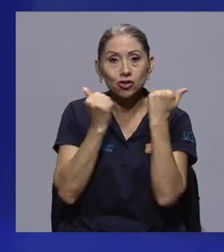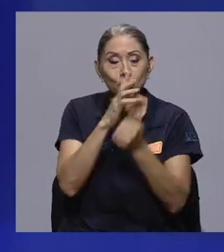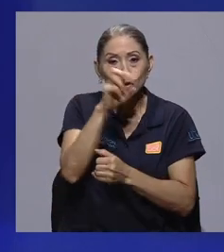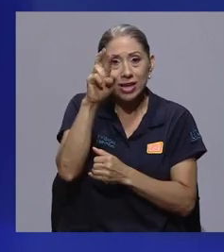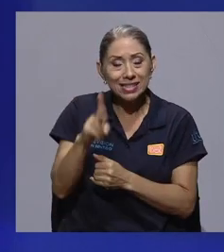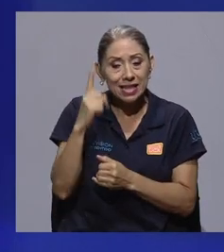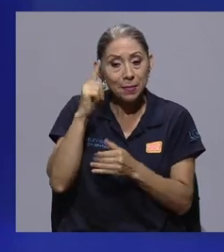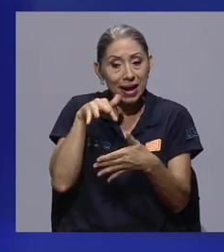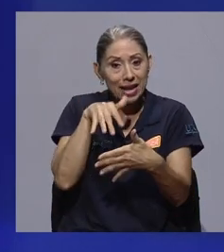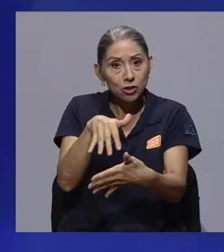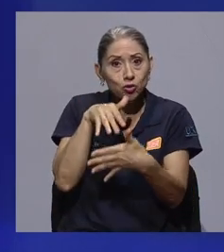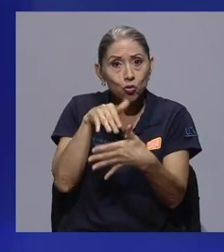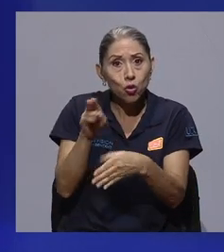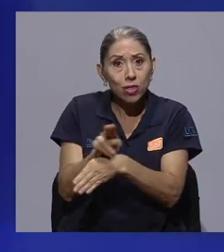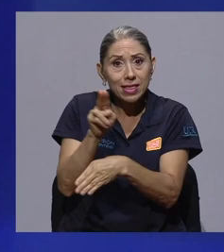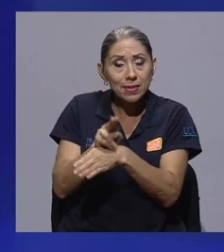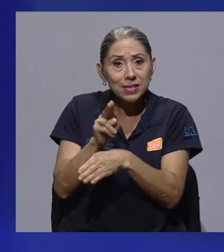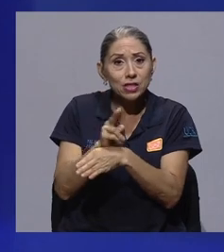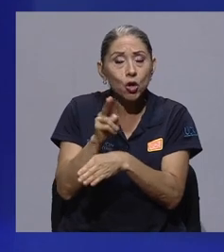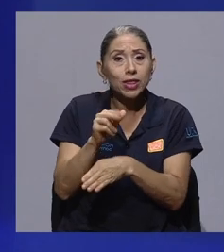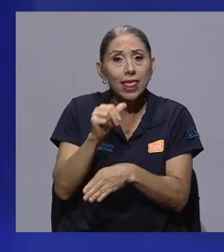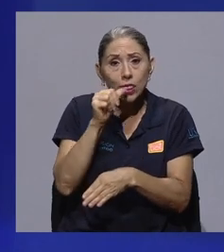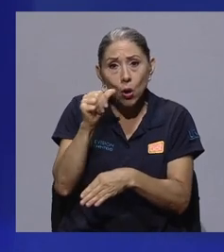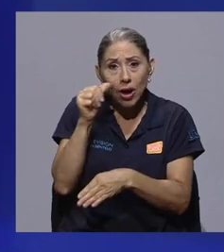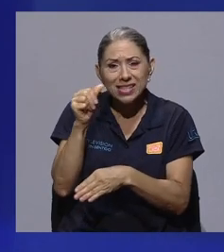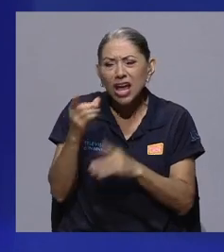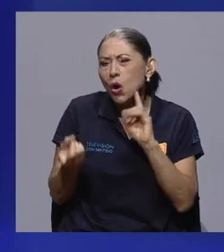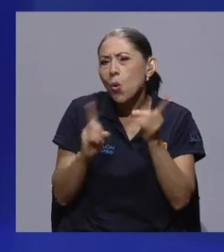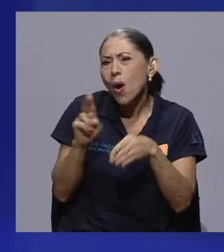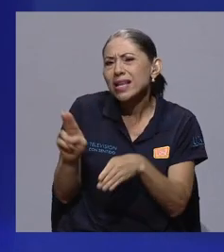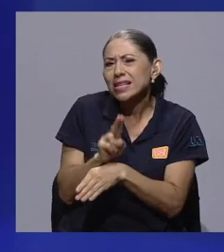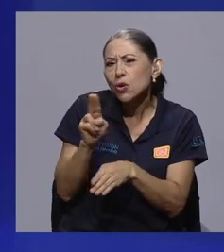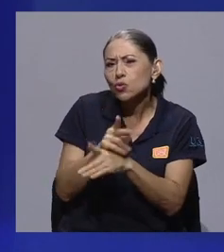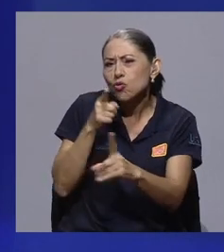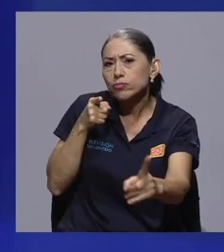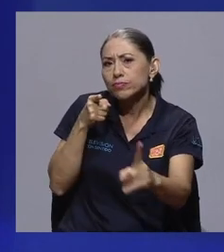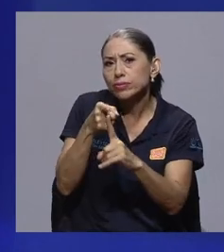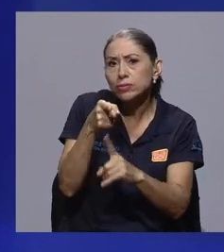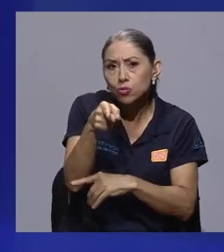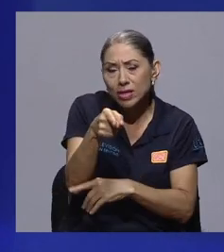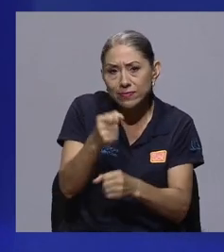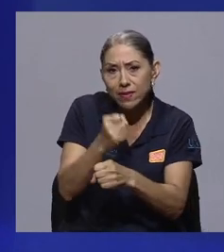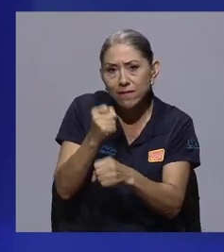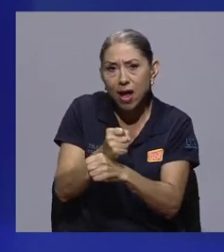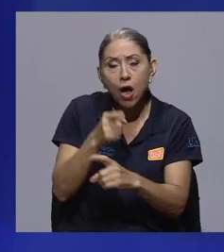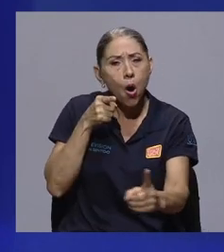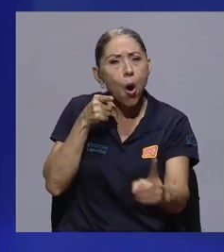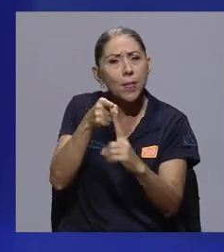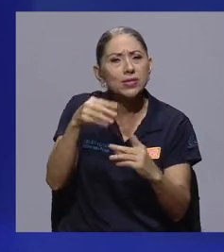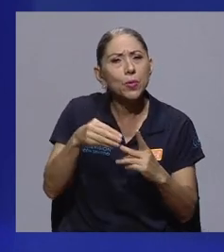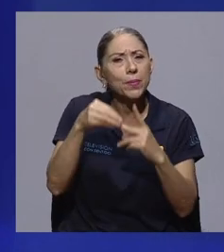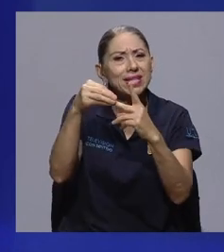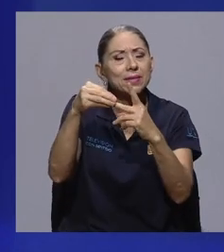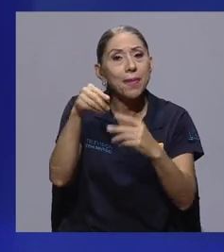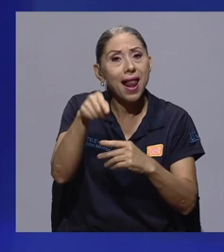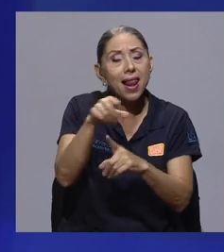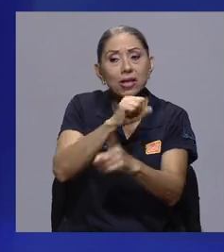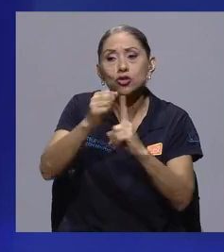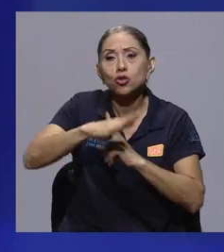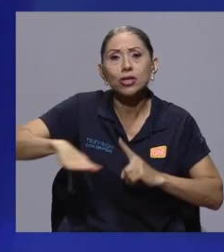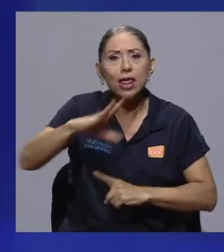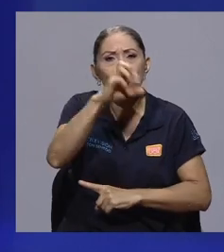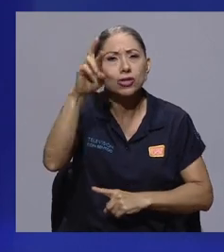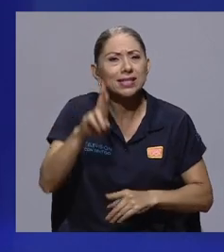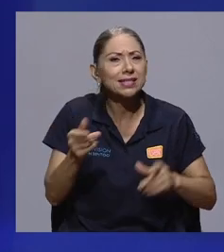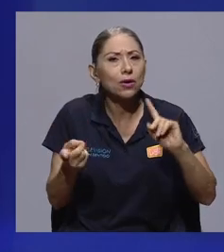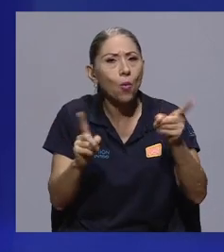Estudio e Intervención de Drogas. ¿Cuáles son algunos de los ejes programáticos que ustedes trabajan? Y también ¿cuál es el objetivo principal que tienen